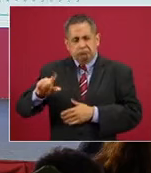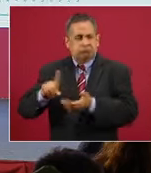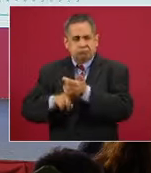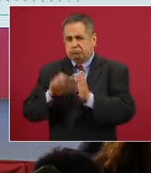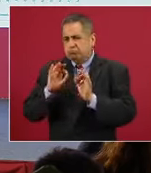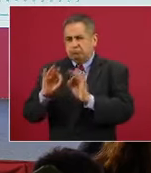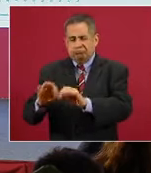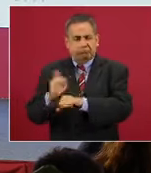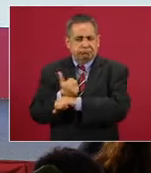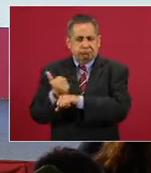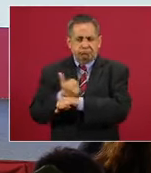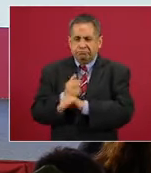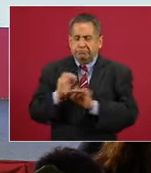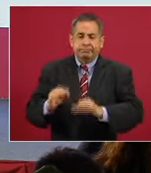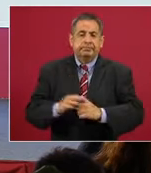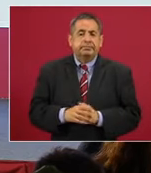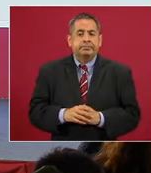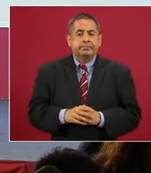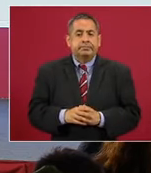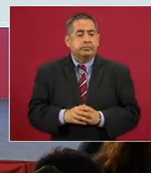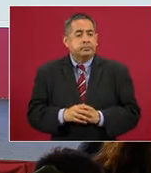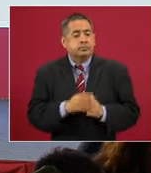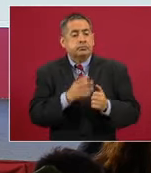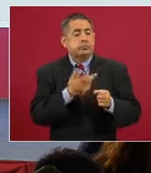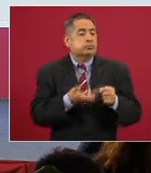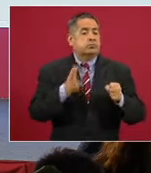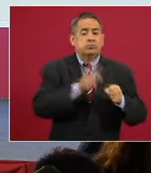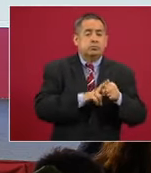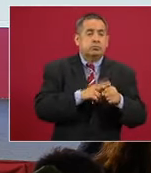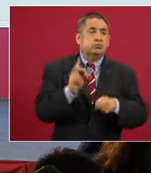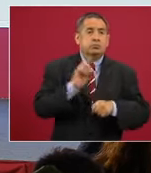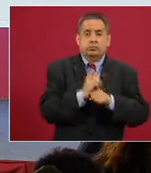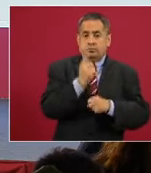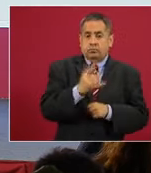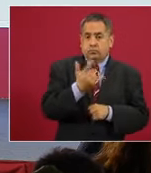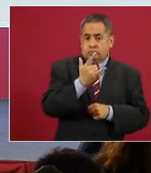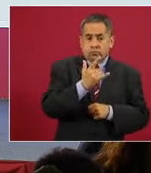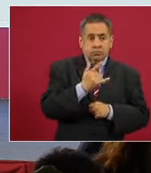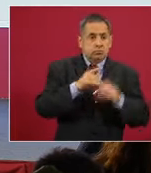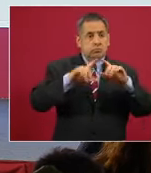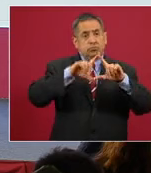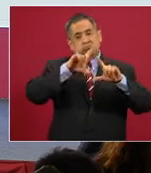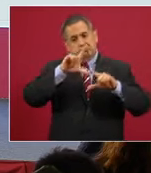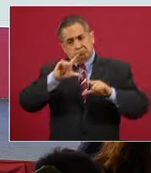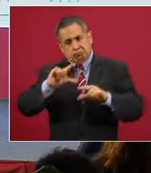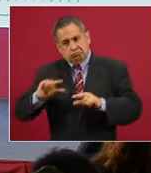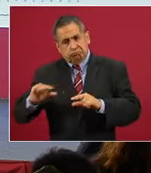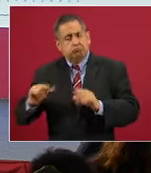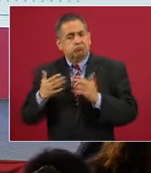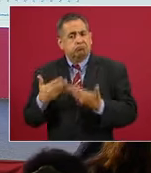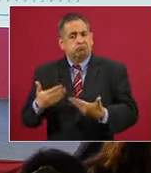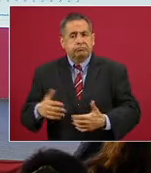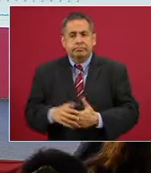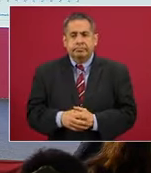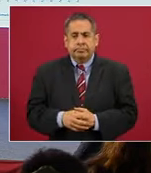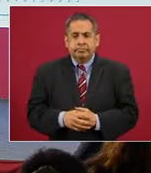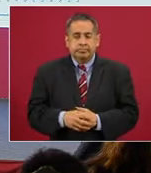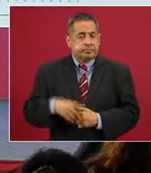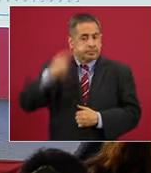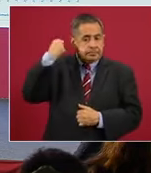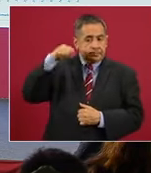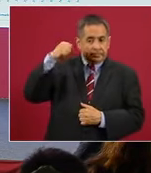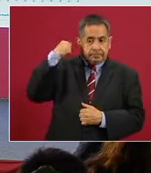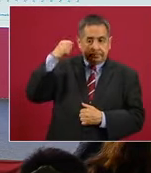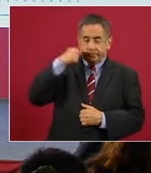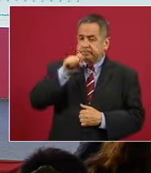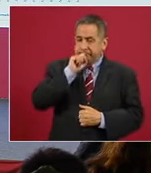amarillo. La siguiente. Punto de ocupación máxima el primero de julio, desde entonces descenso. La siguiente. Tabasco, lo